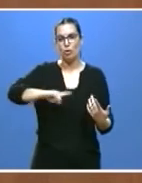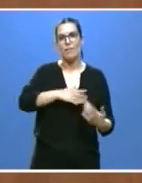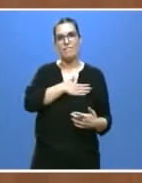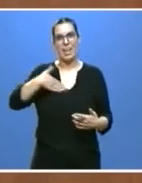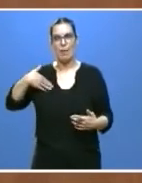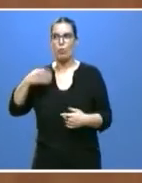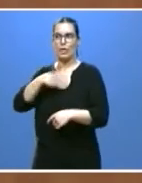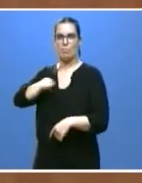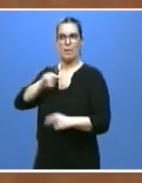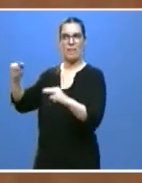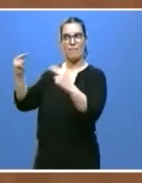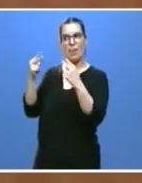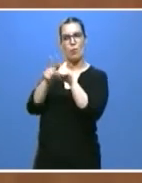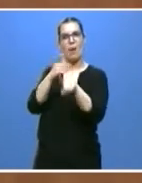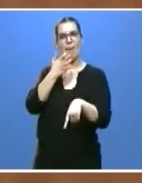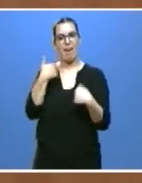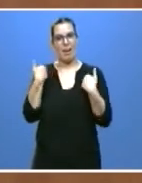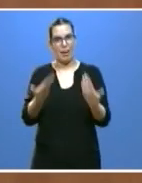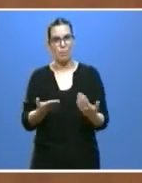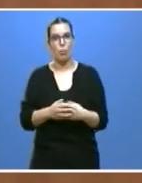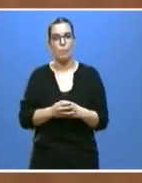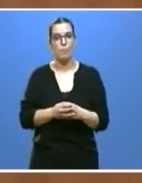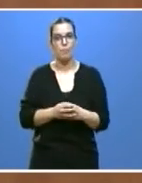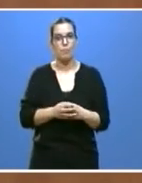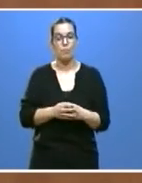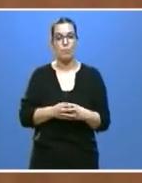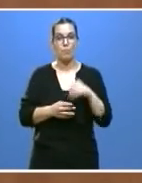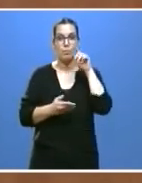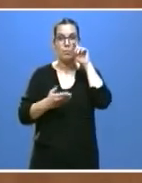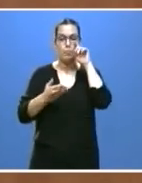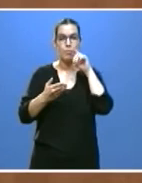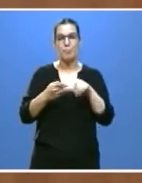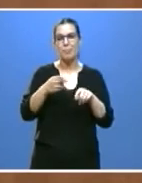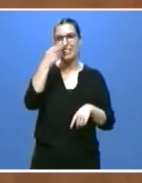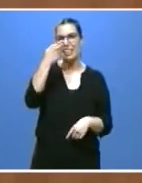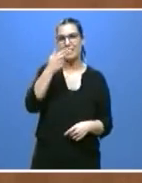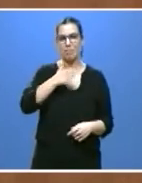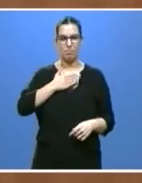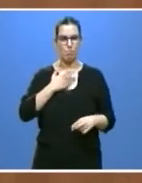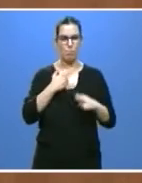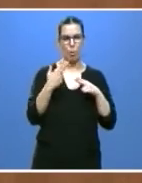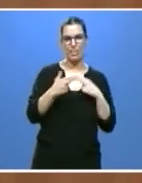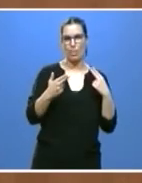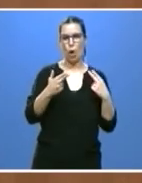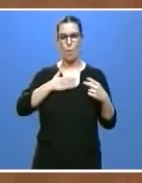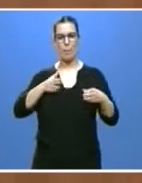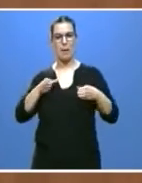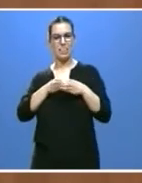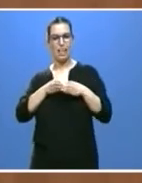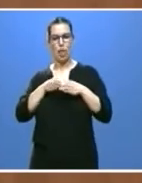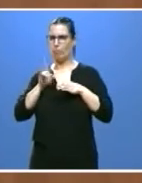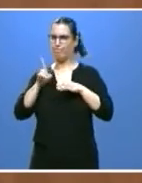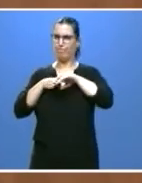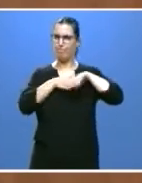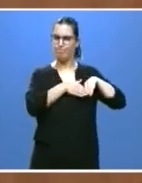para España. Poniendo a las personas por encima de siglas e intereses políticos, desde el compromiso,